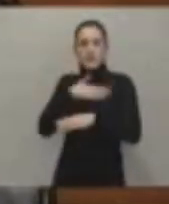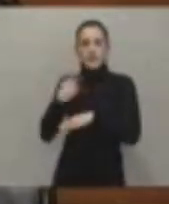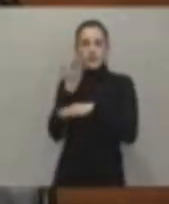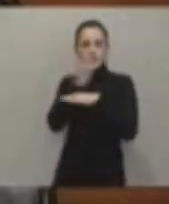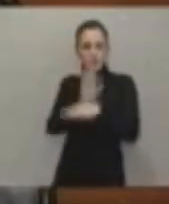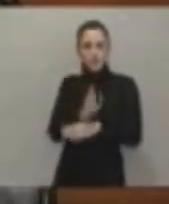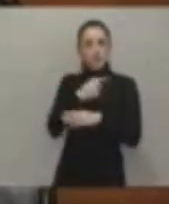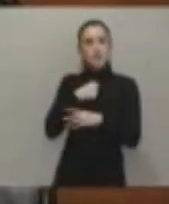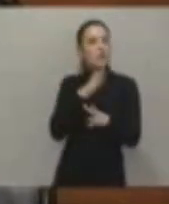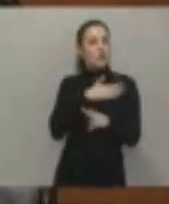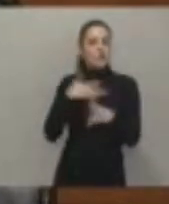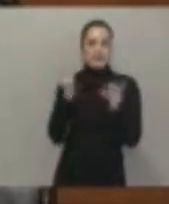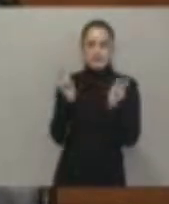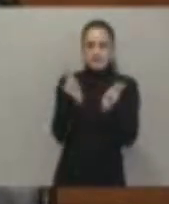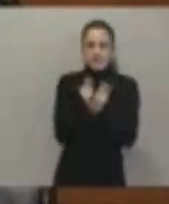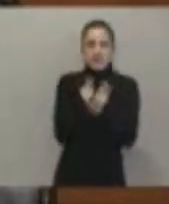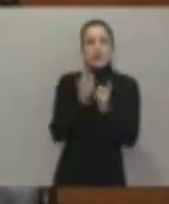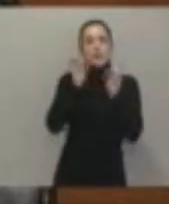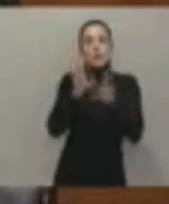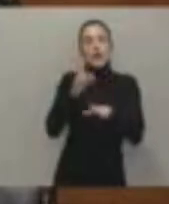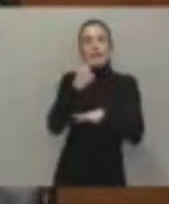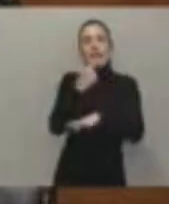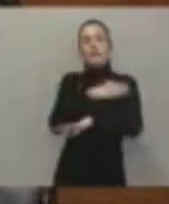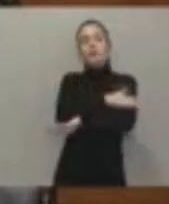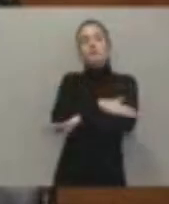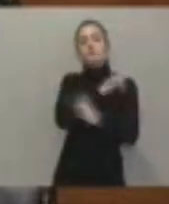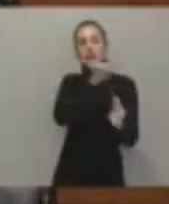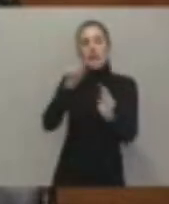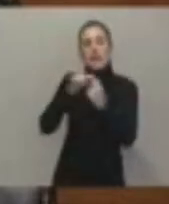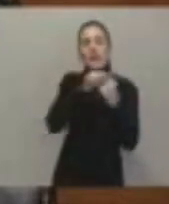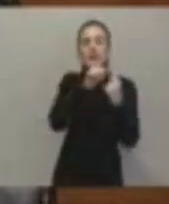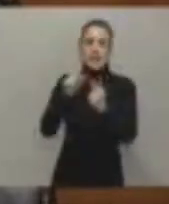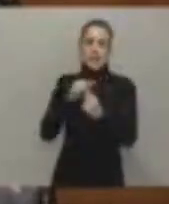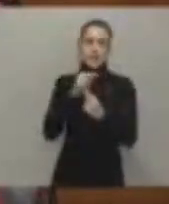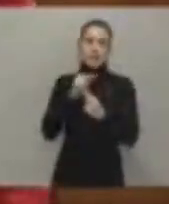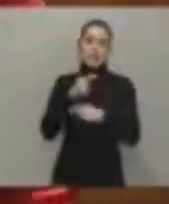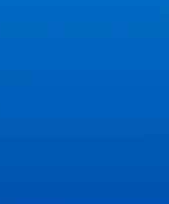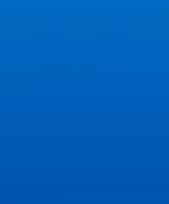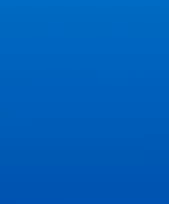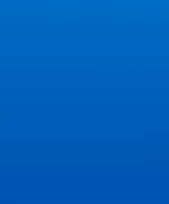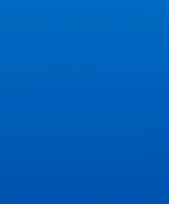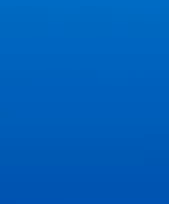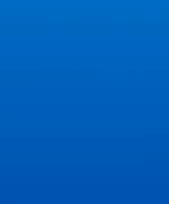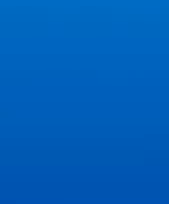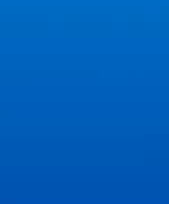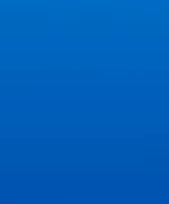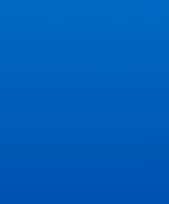región, es usted una buena persona, pero un mal presidente. Gracias.